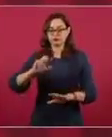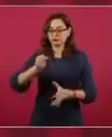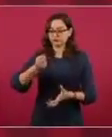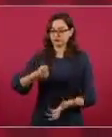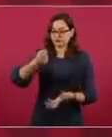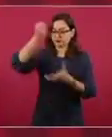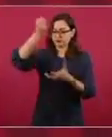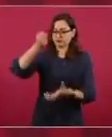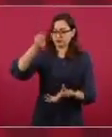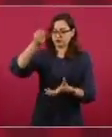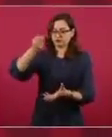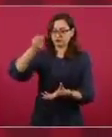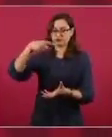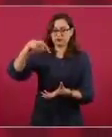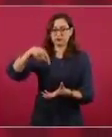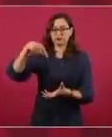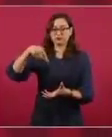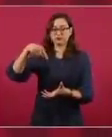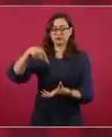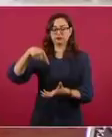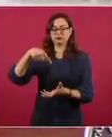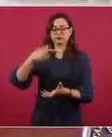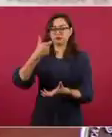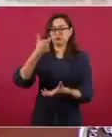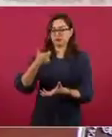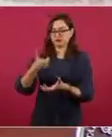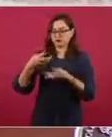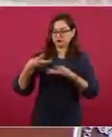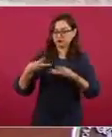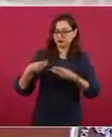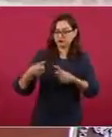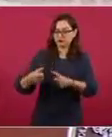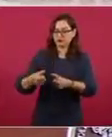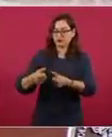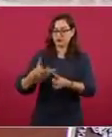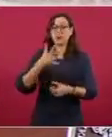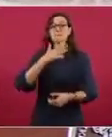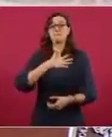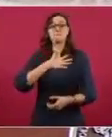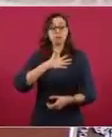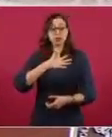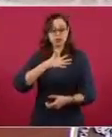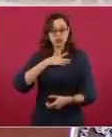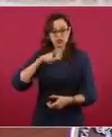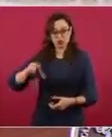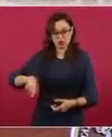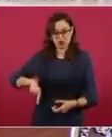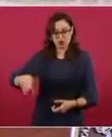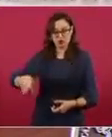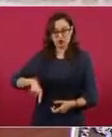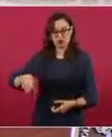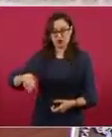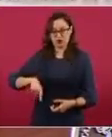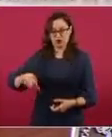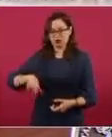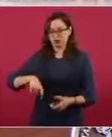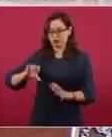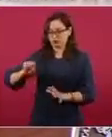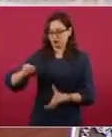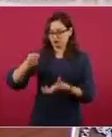mientras estemos en el gobierno, de manera